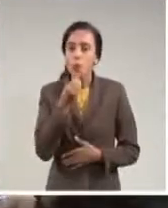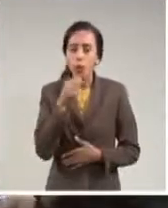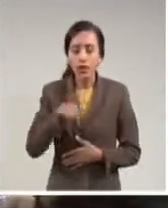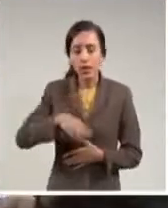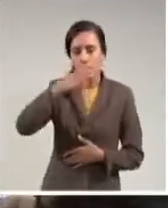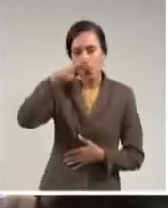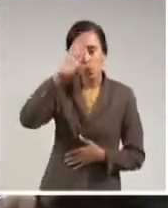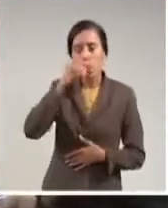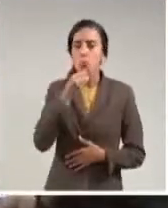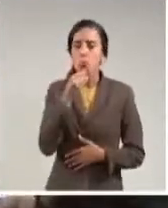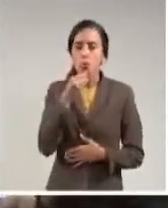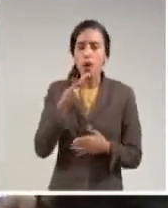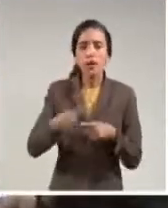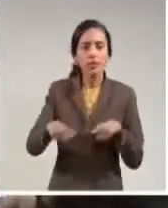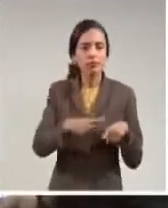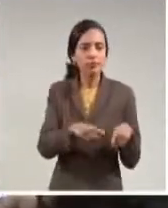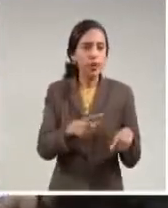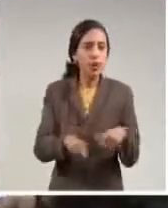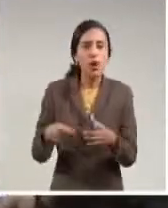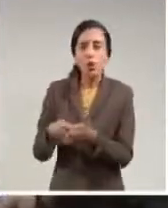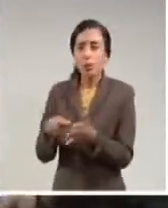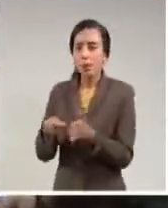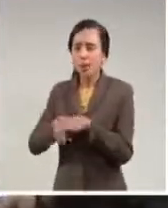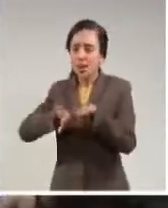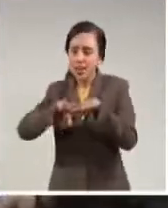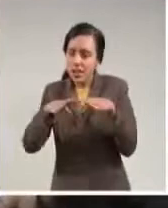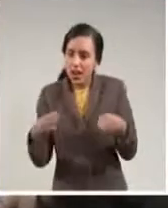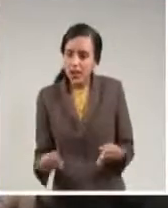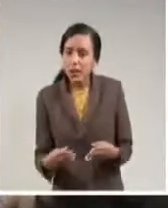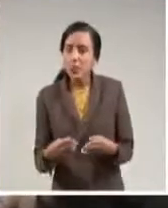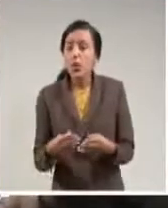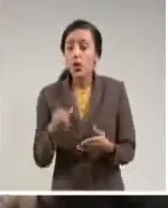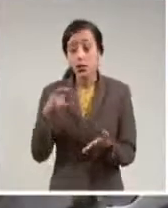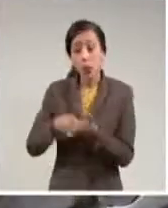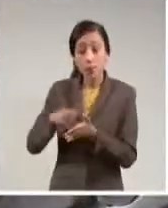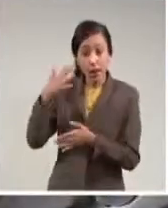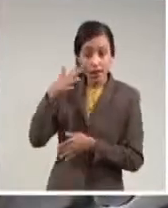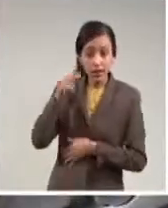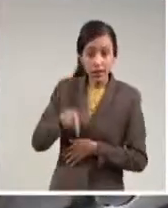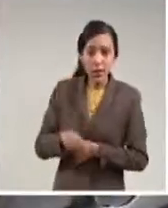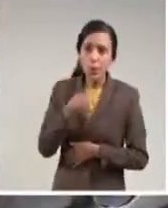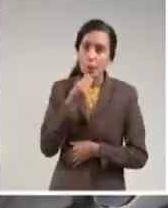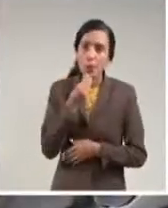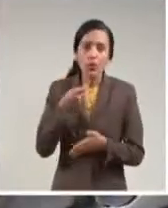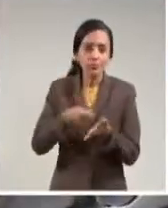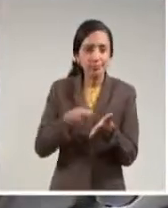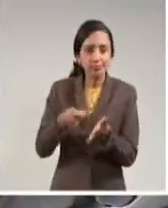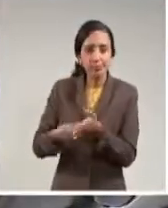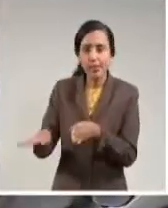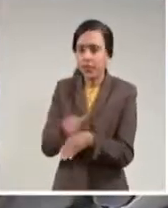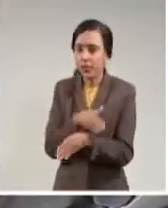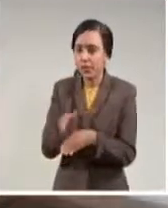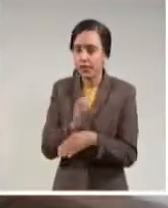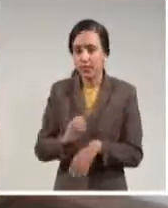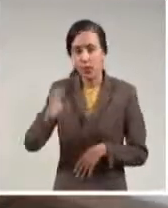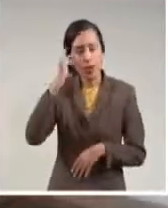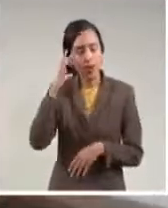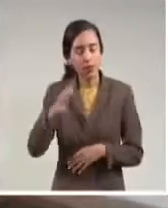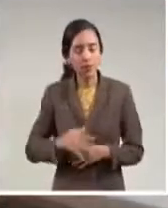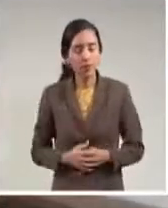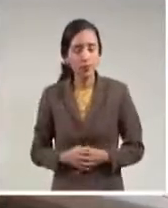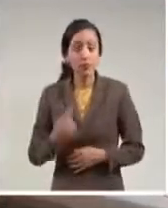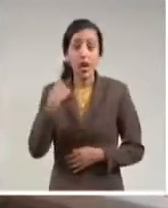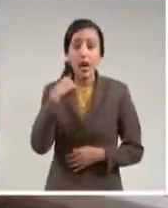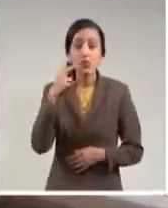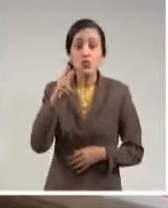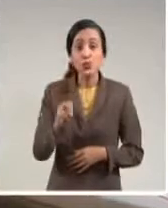país de materias, materiales y equipos importados para facilitar su adquisición por los diferentes actores económicos. En el